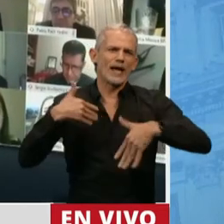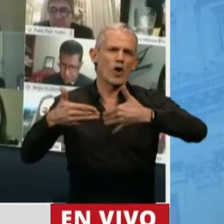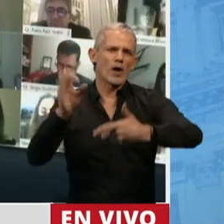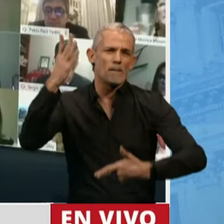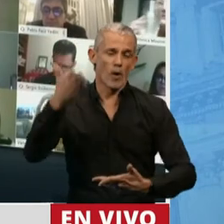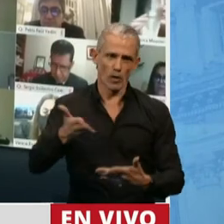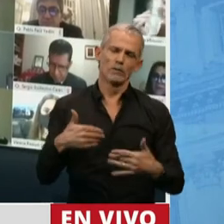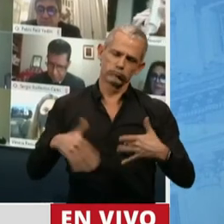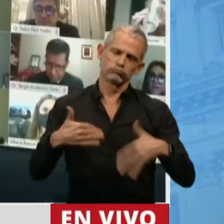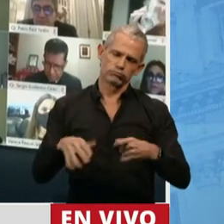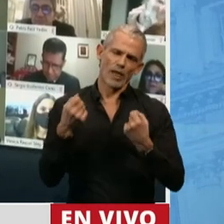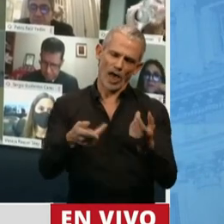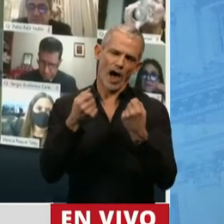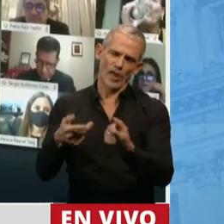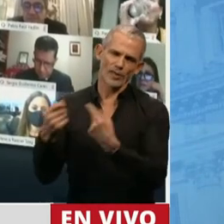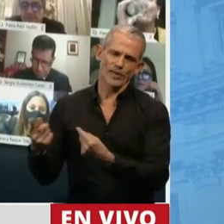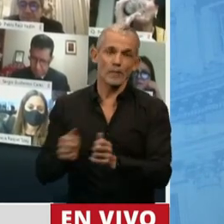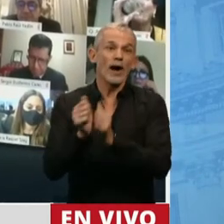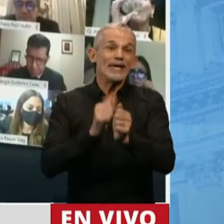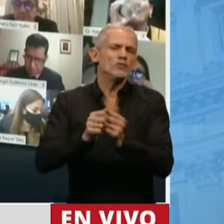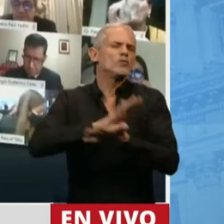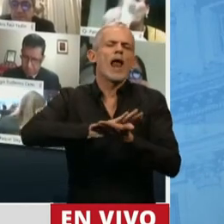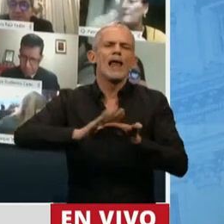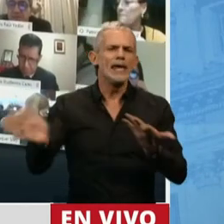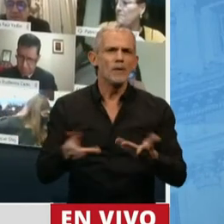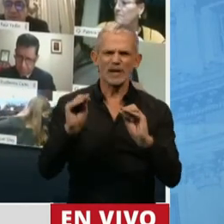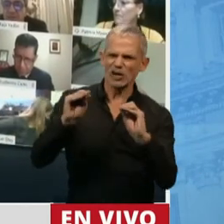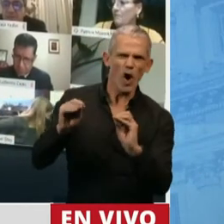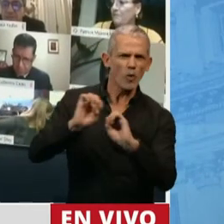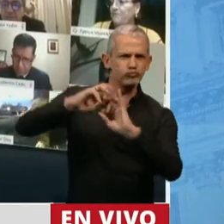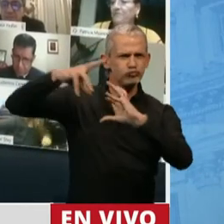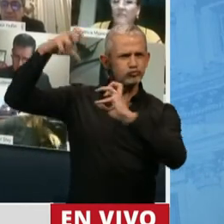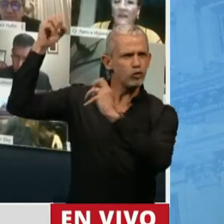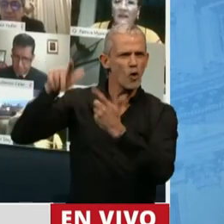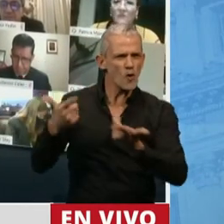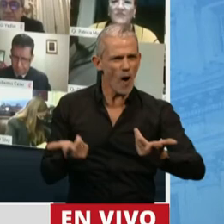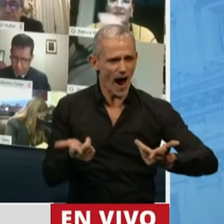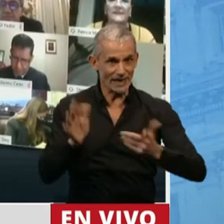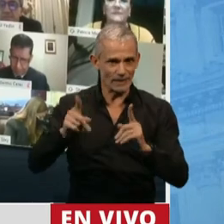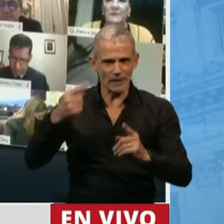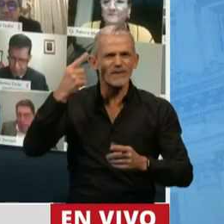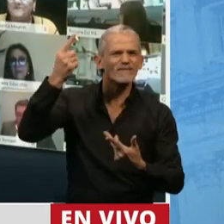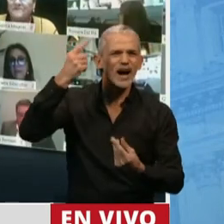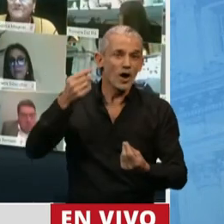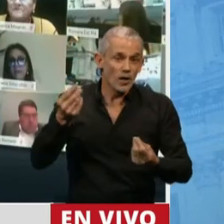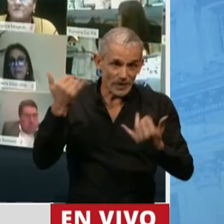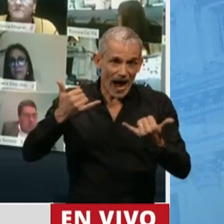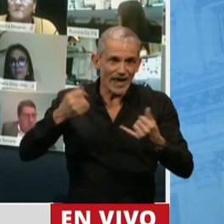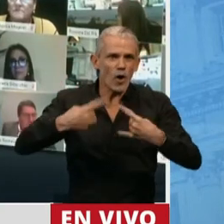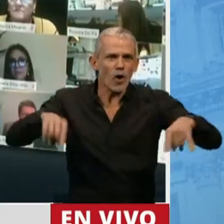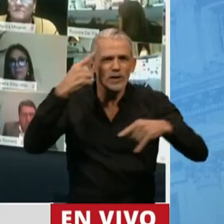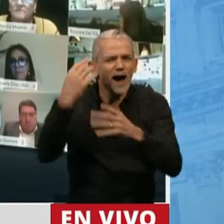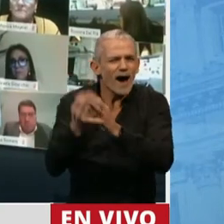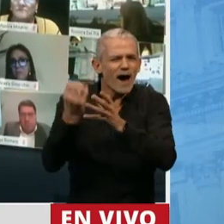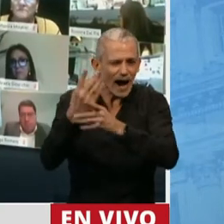porque agregan valor, porque son industrias limpias, porque obviamente intensifican el uso del conocimiento, porque tienen un